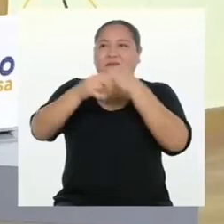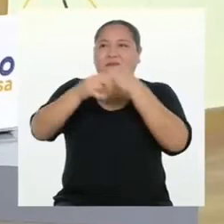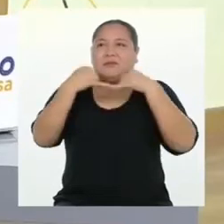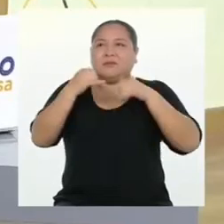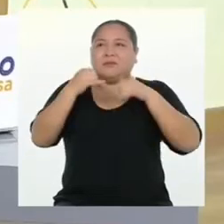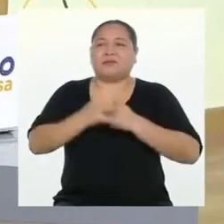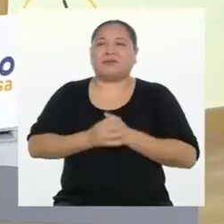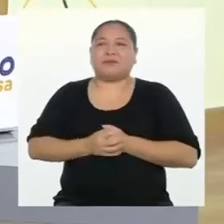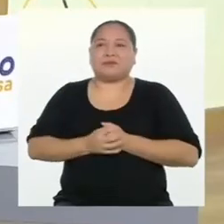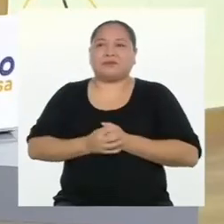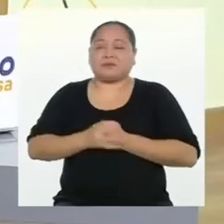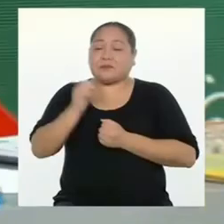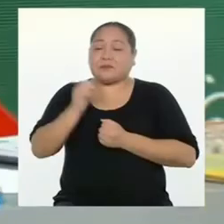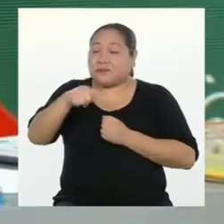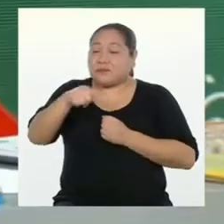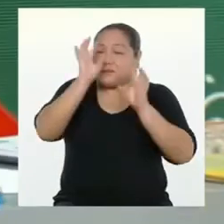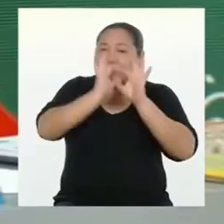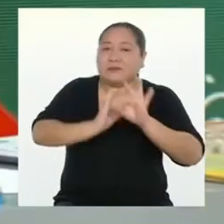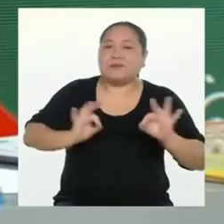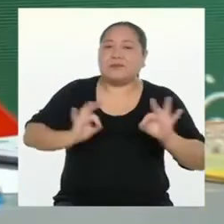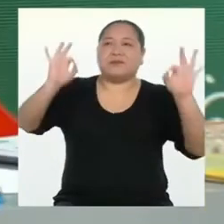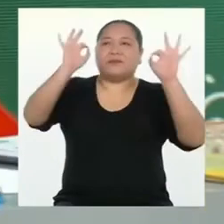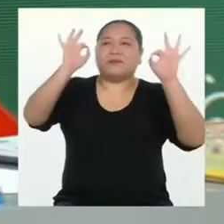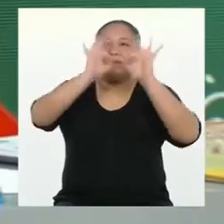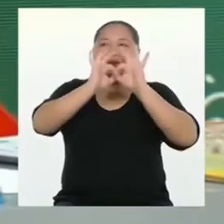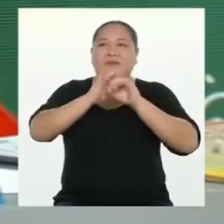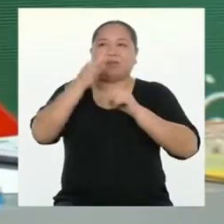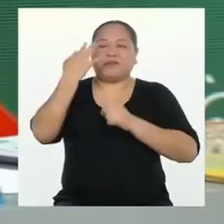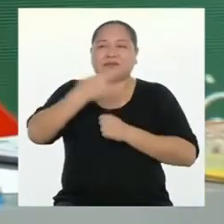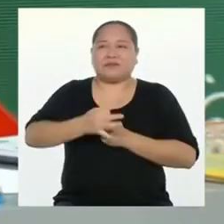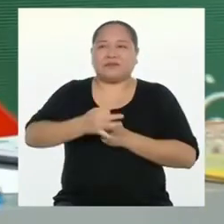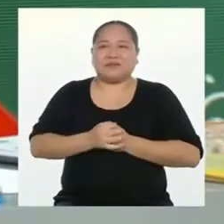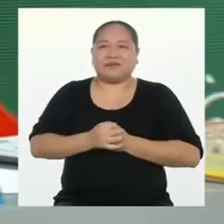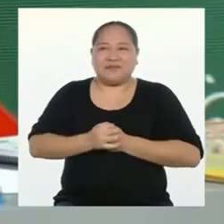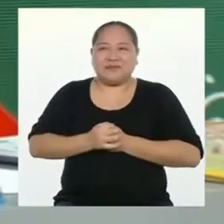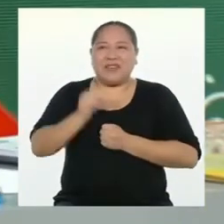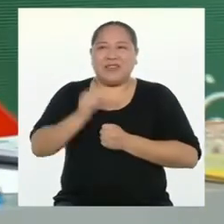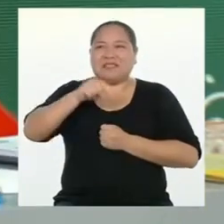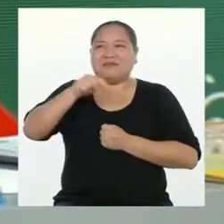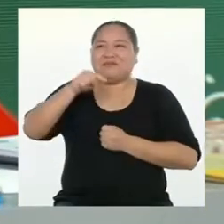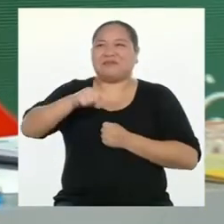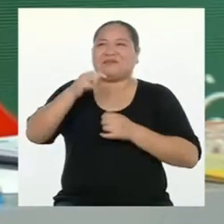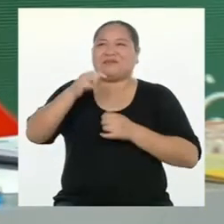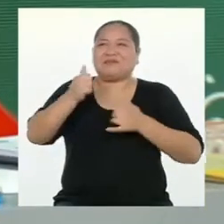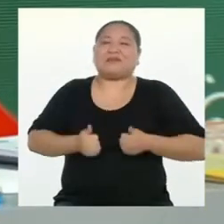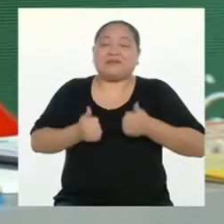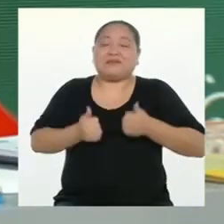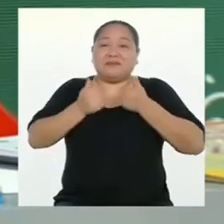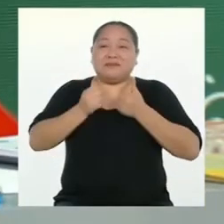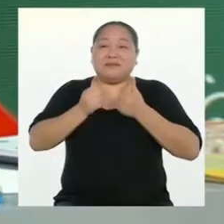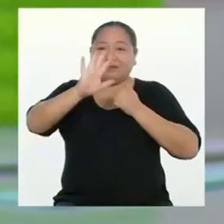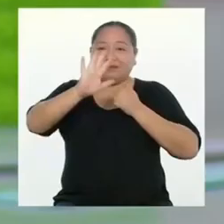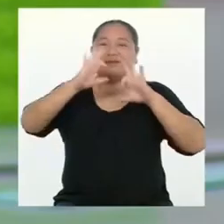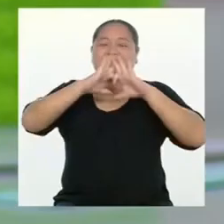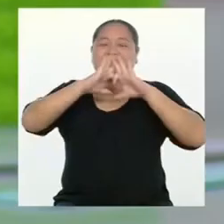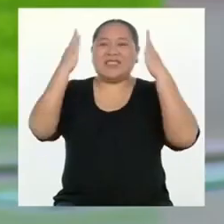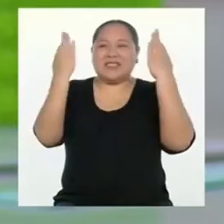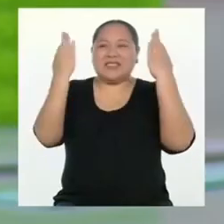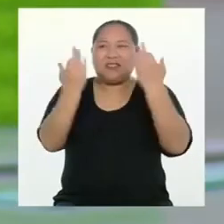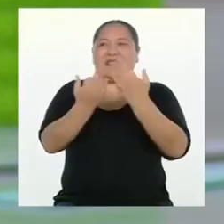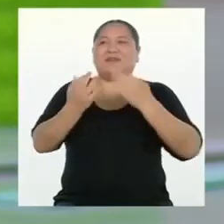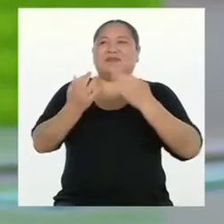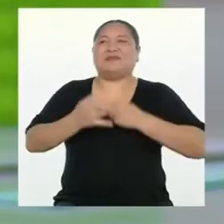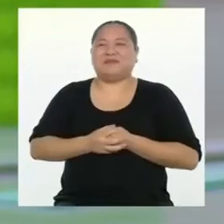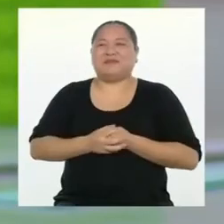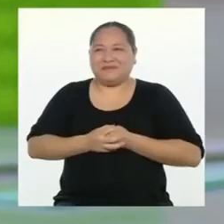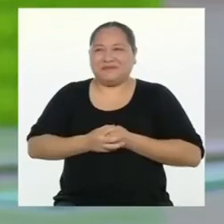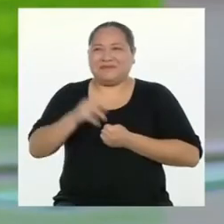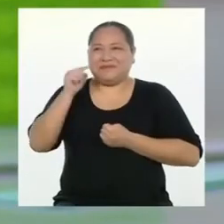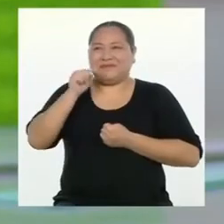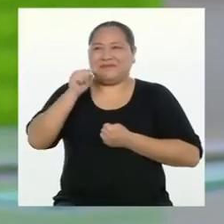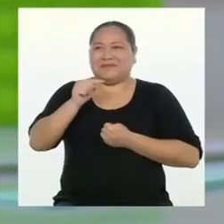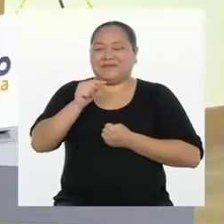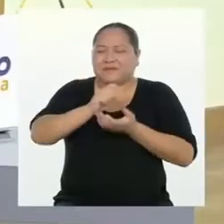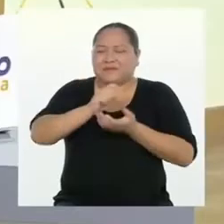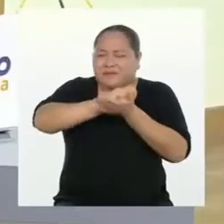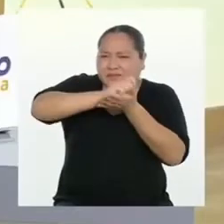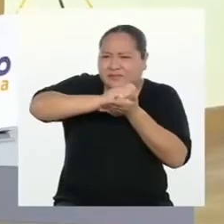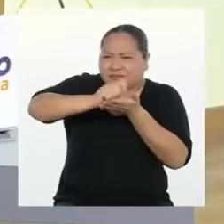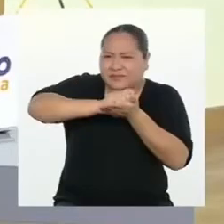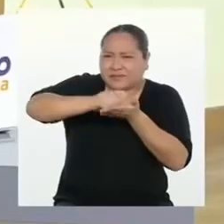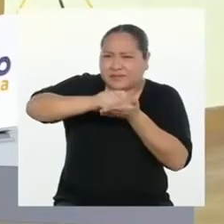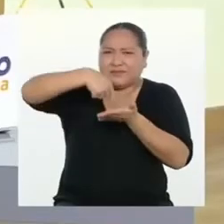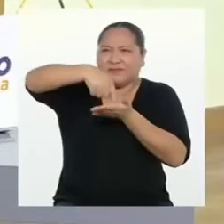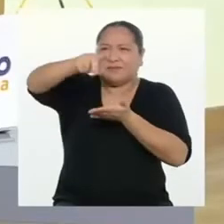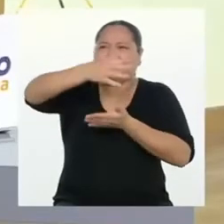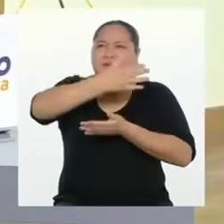más importante y serio. De esto depende la salud y la vida de sus familiares. ¿Ya tienes un mensaje escrito?